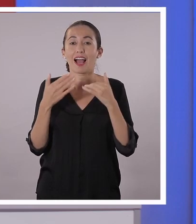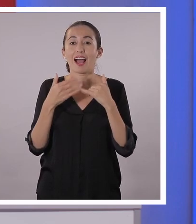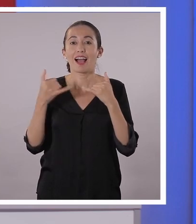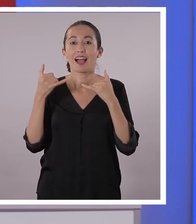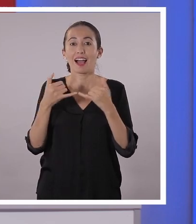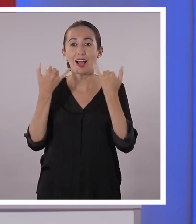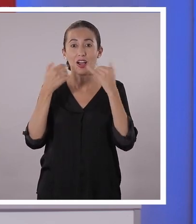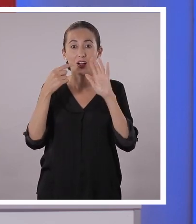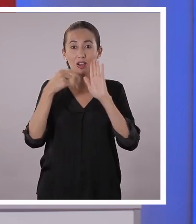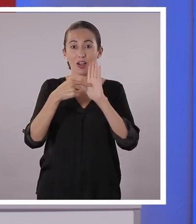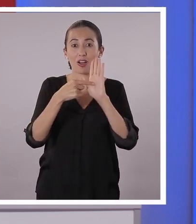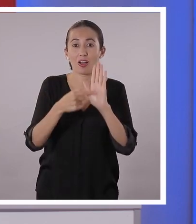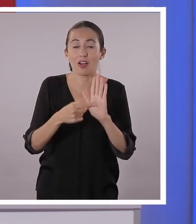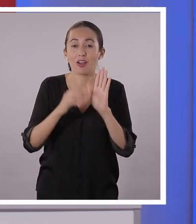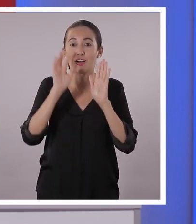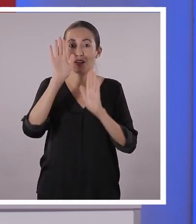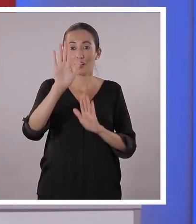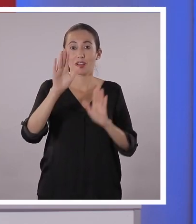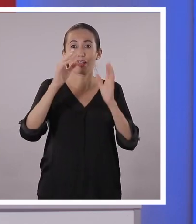Quedó. Sí, está muy bien.